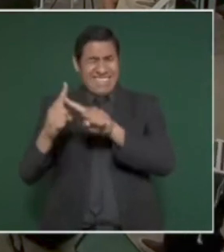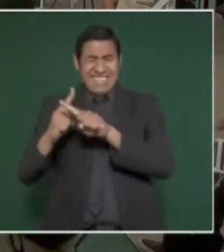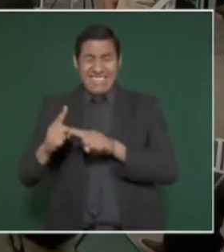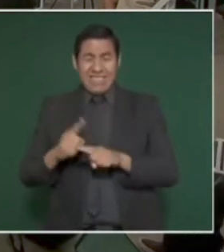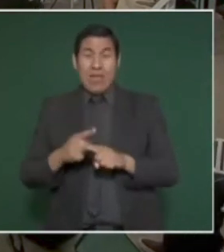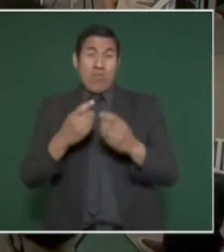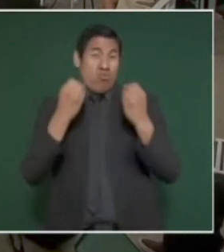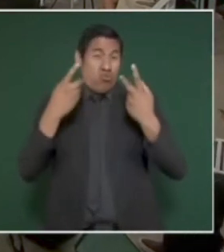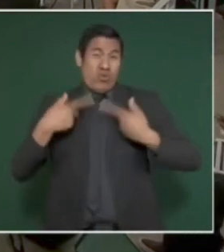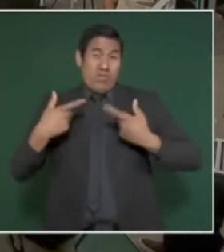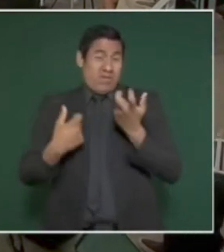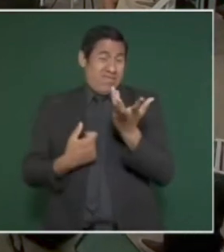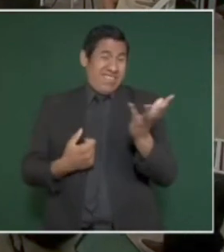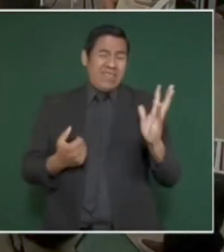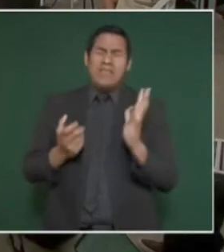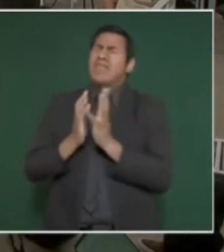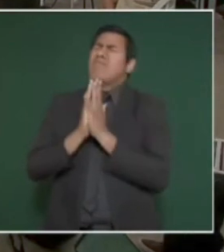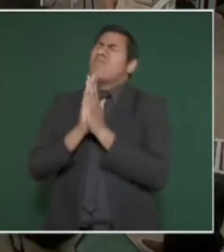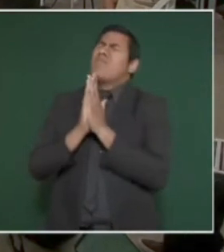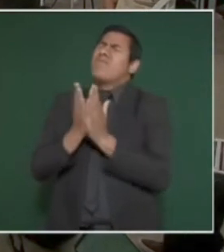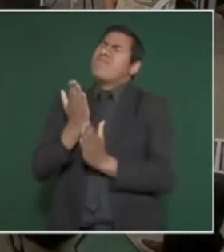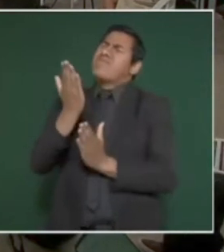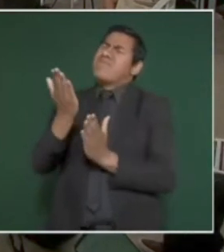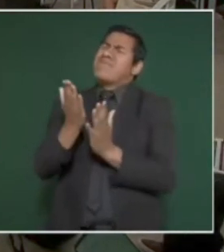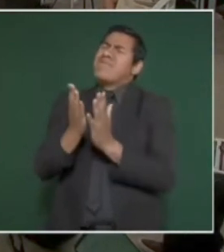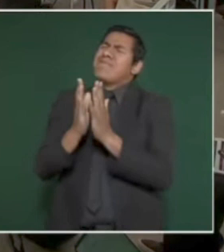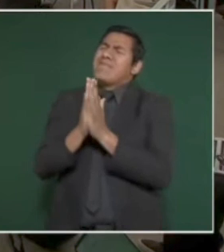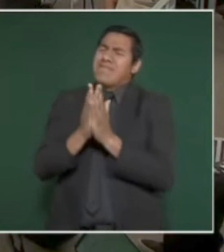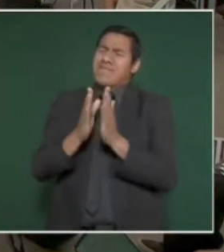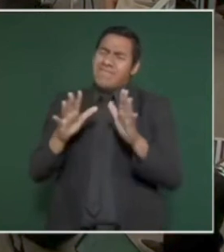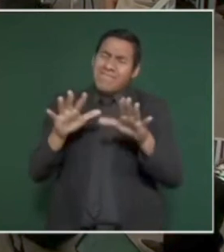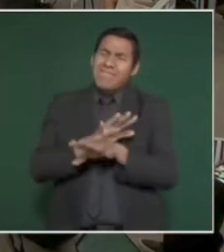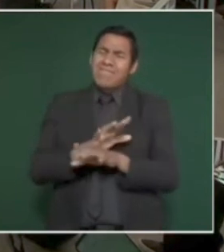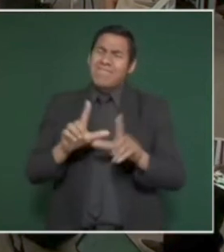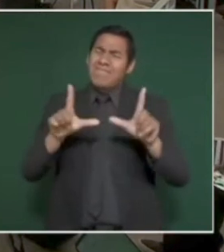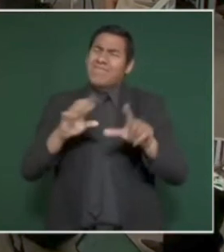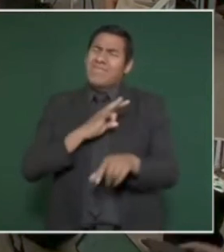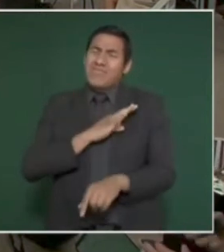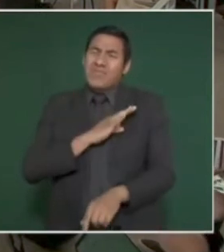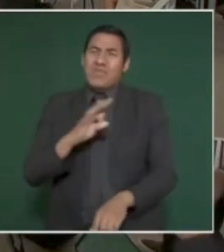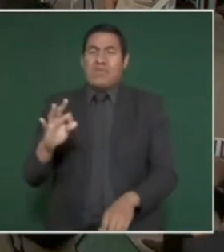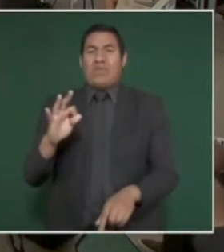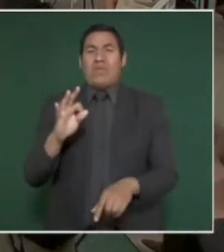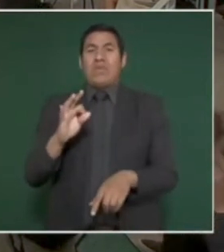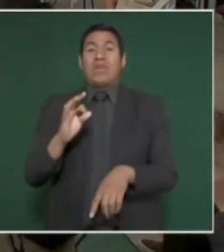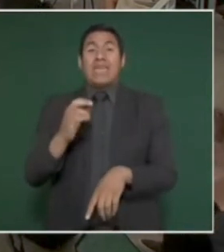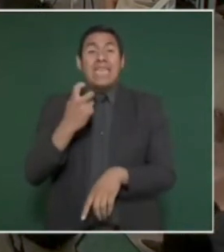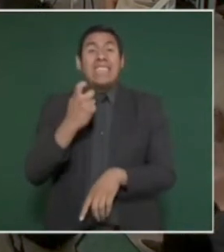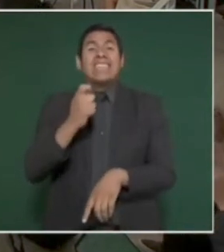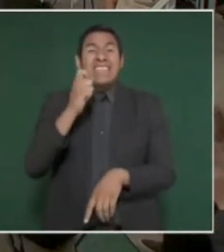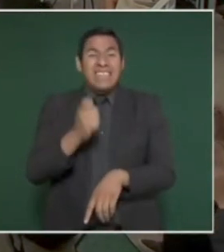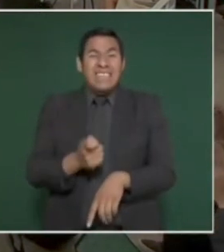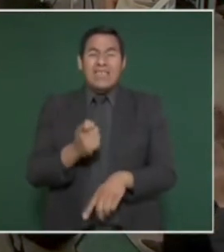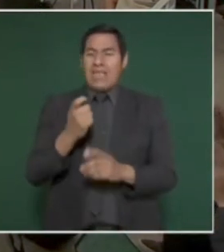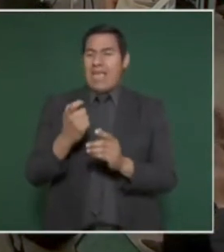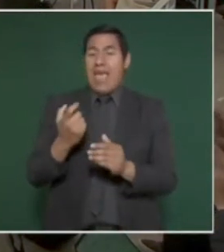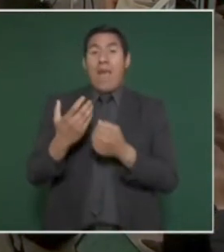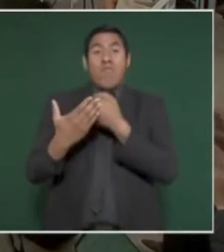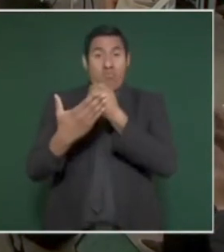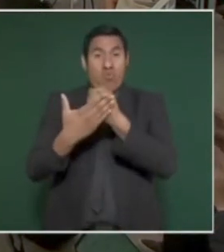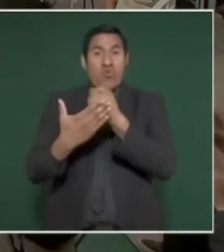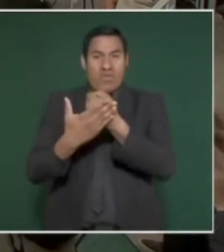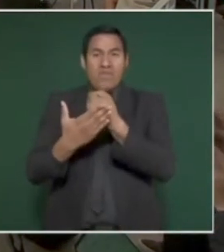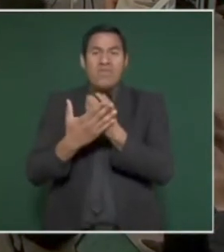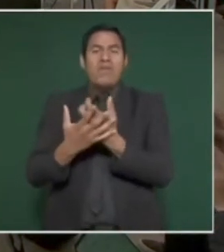solicitando acá en la frontera. Entonces, derivado de esta petición, se implementará la